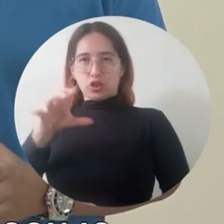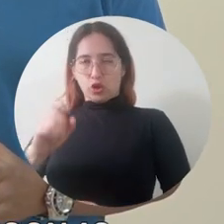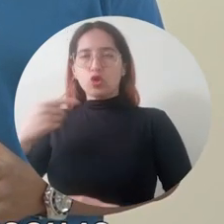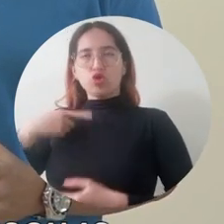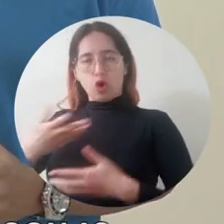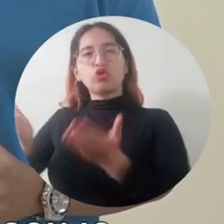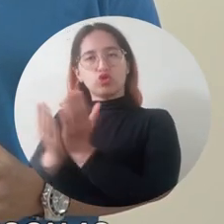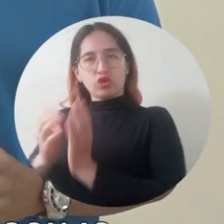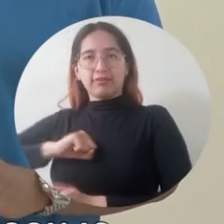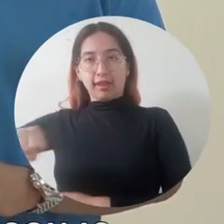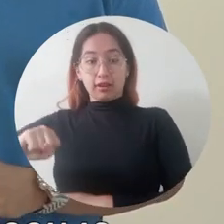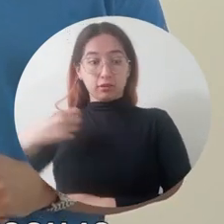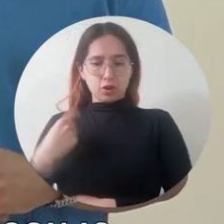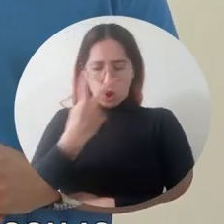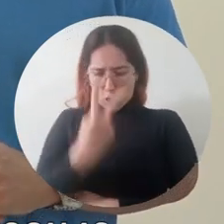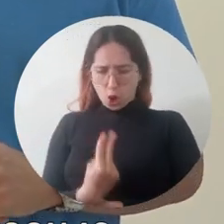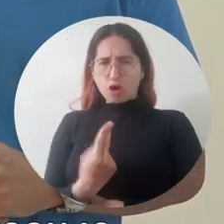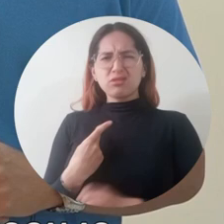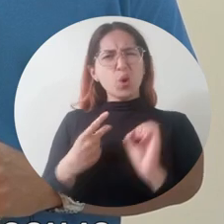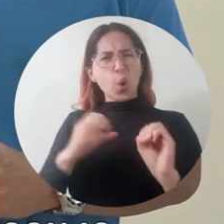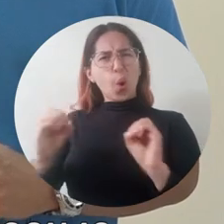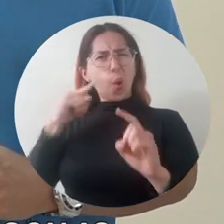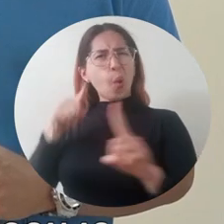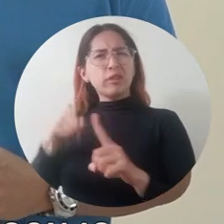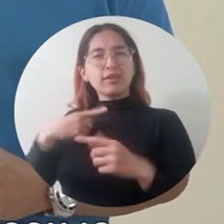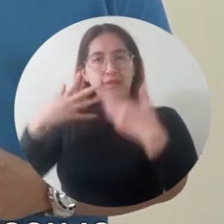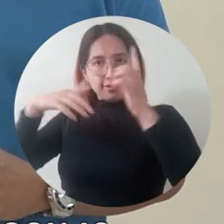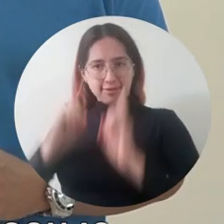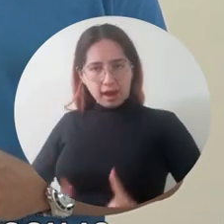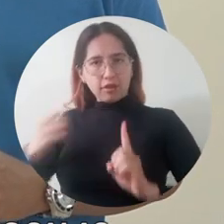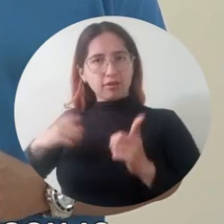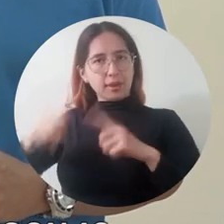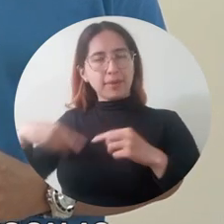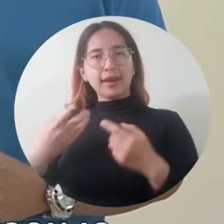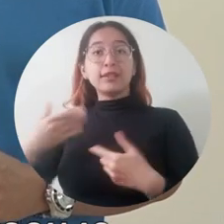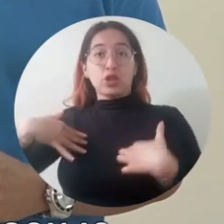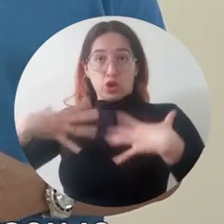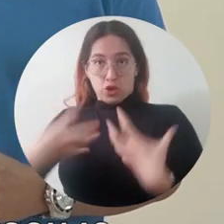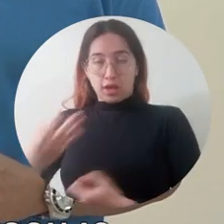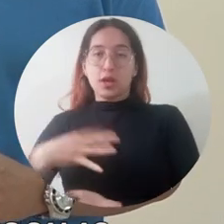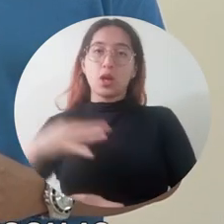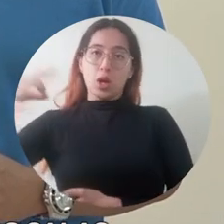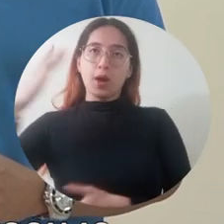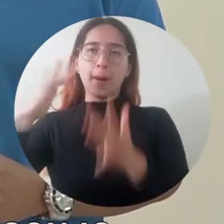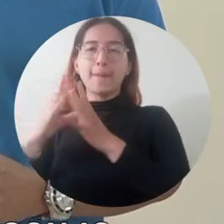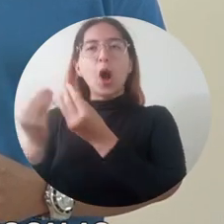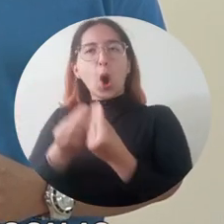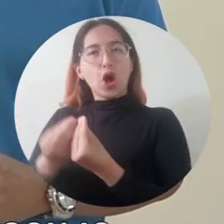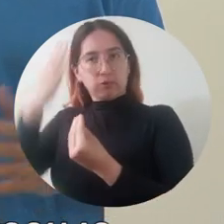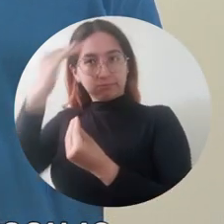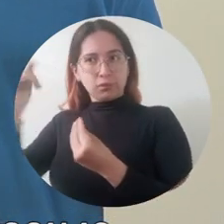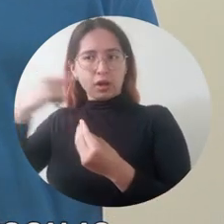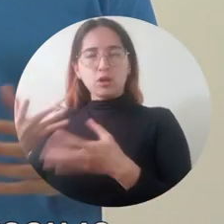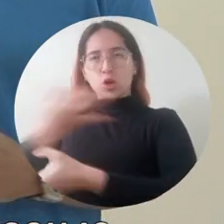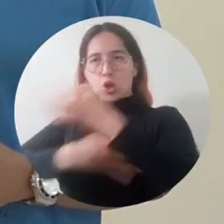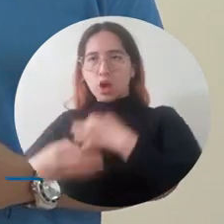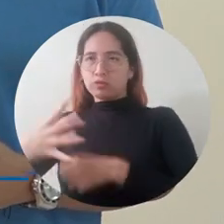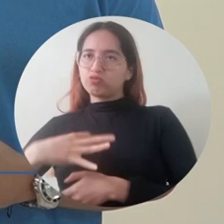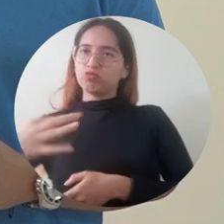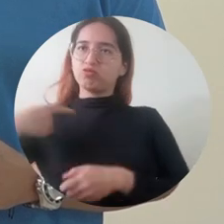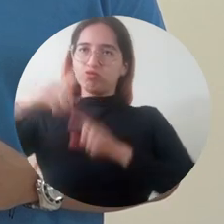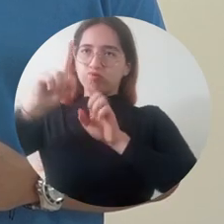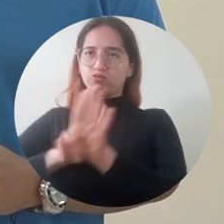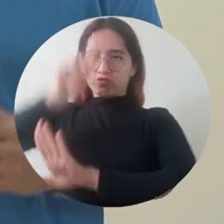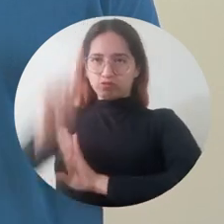programa de Derecho. Juntos hemos tomado la decisión de ser candidatos al Consejo Académico para representar a los estudiantes. Inicialmente